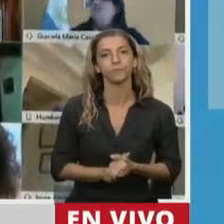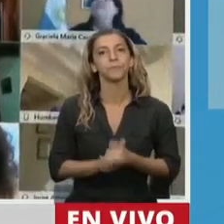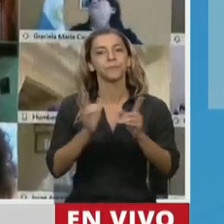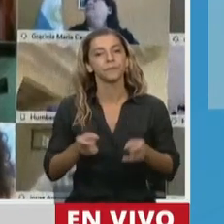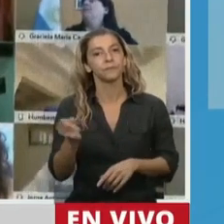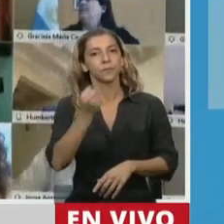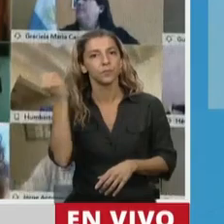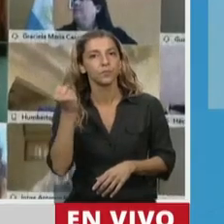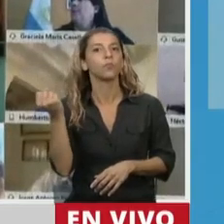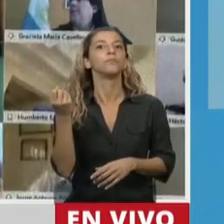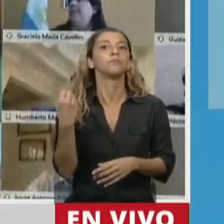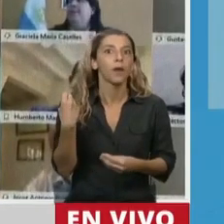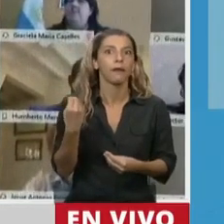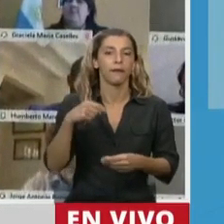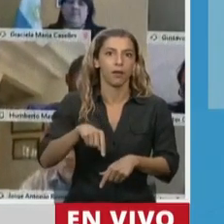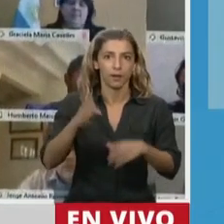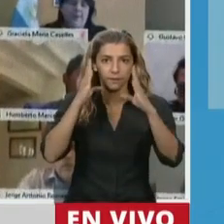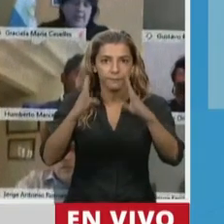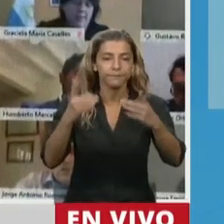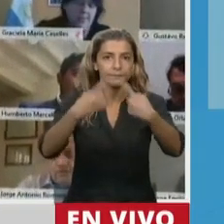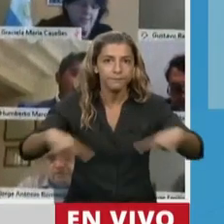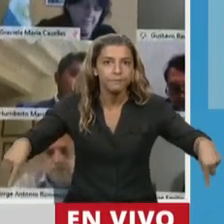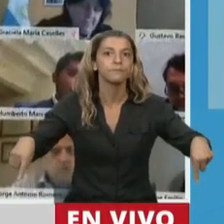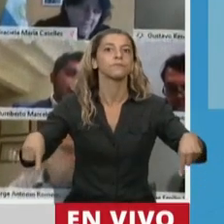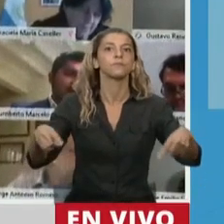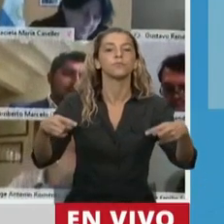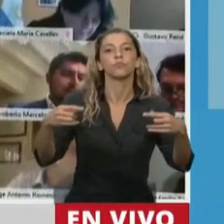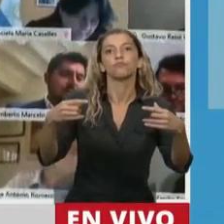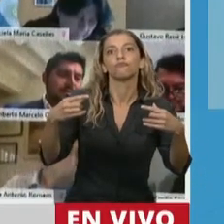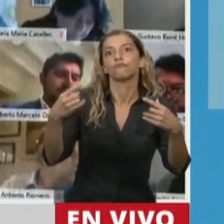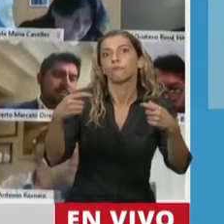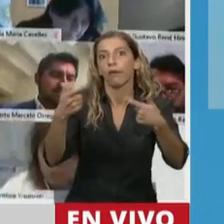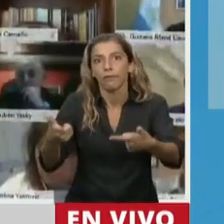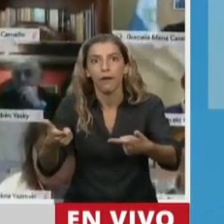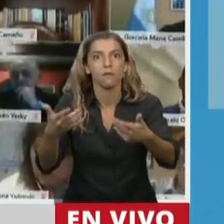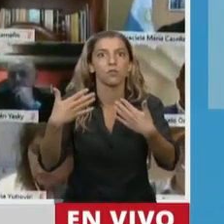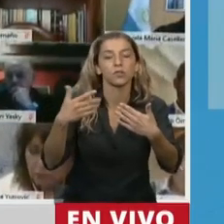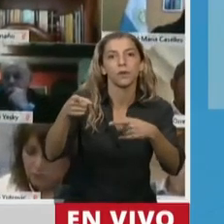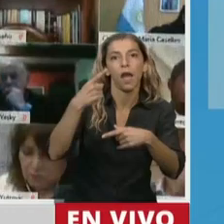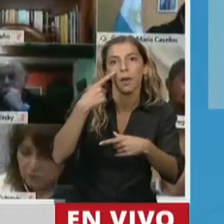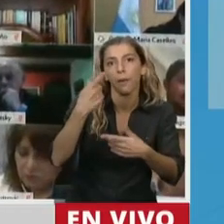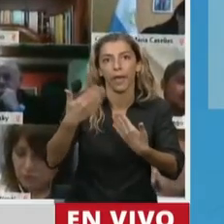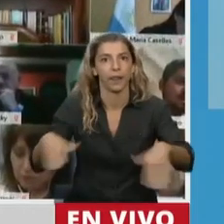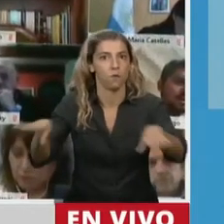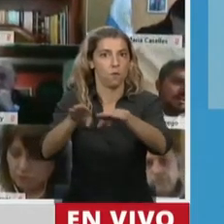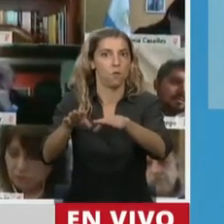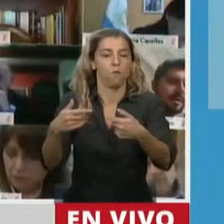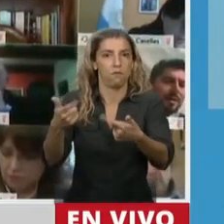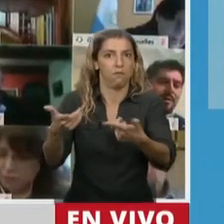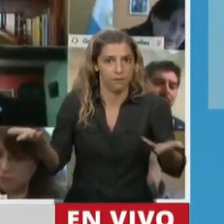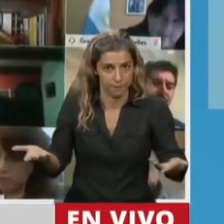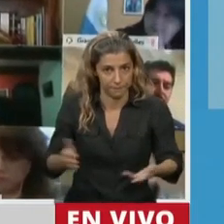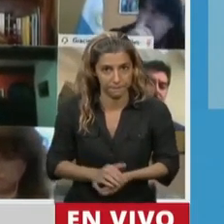recursos y necesidades y posibilidades actuales. La incorporación de la enseñanza a